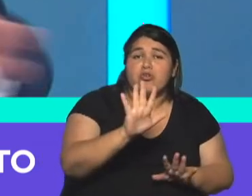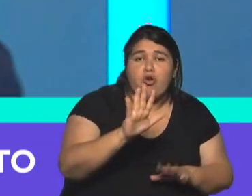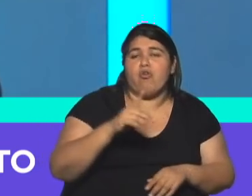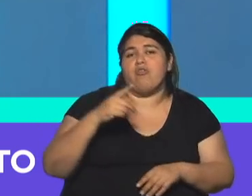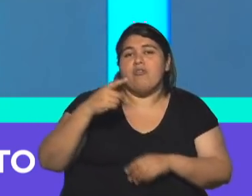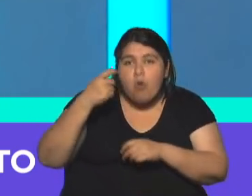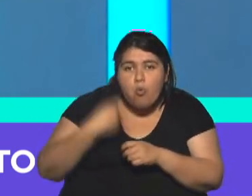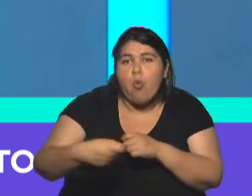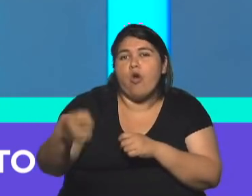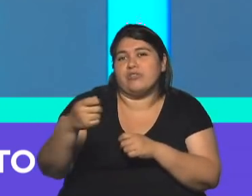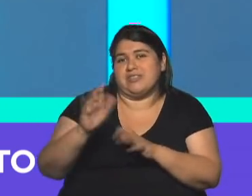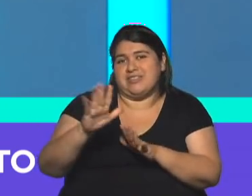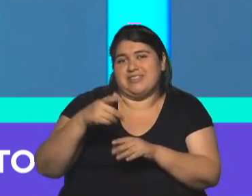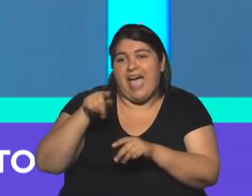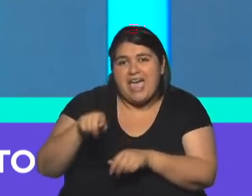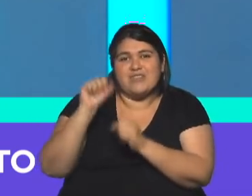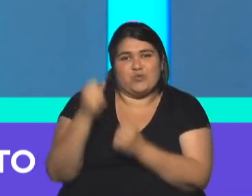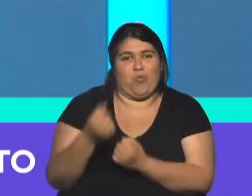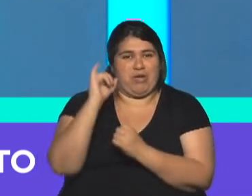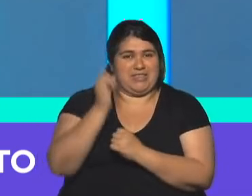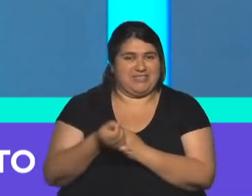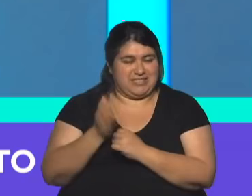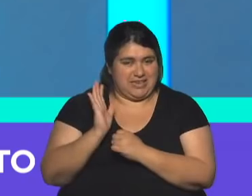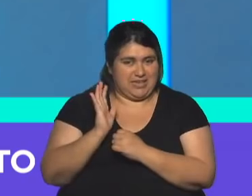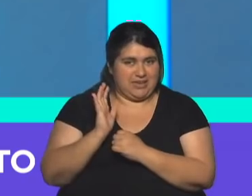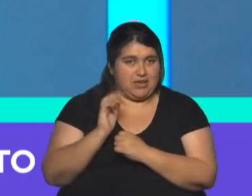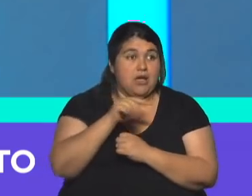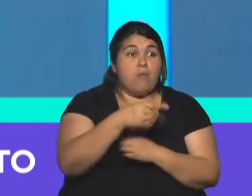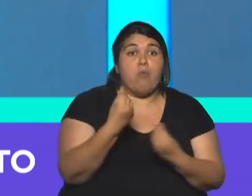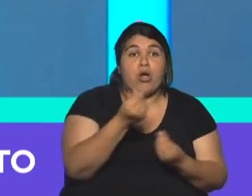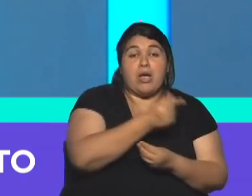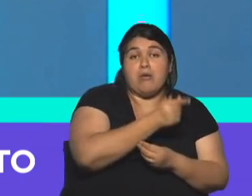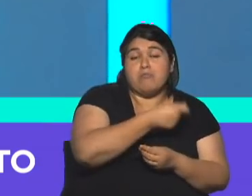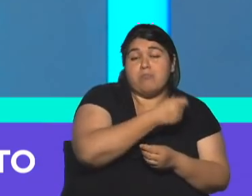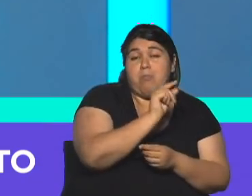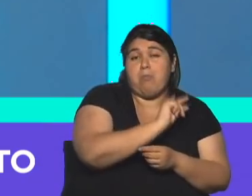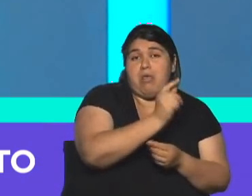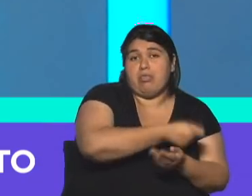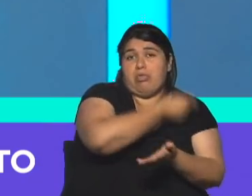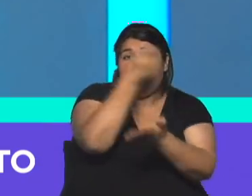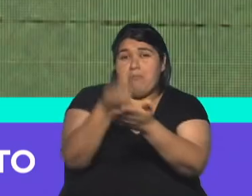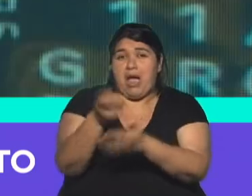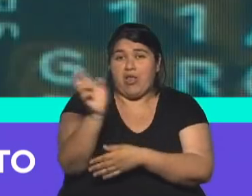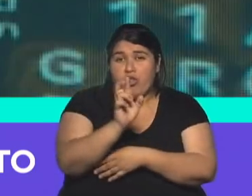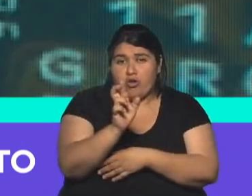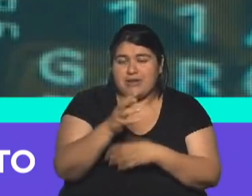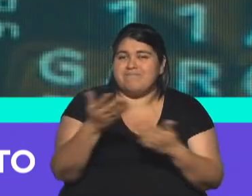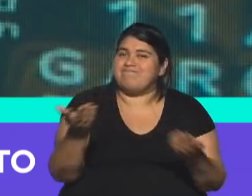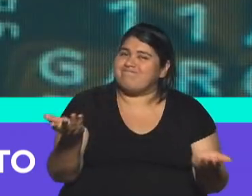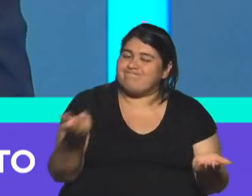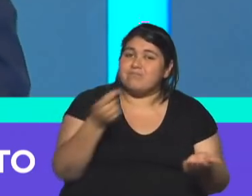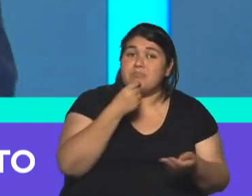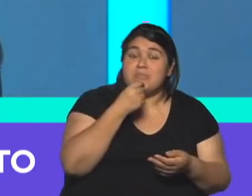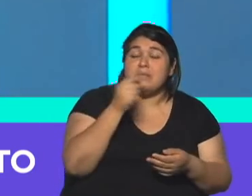Si tu banco te da un crédito personal con el dinero que necesitas para viajar, lo podés hacer. Eso no está prohibido. Lo que pasa es que la tasa para el crédito